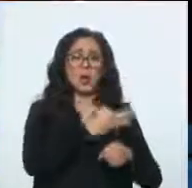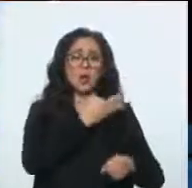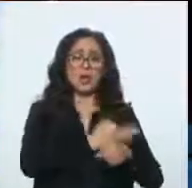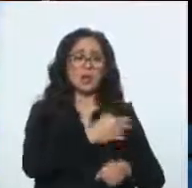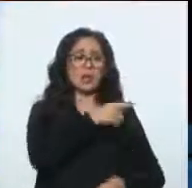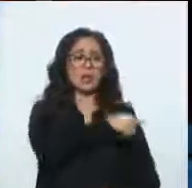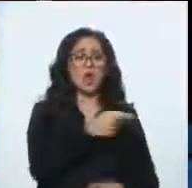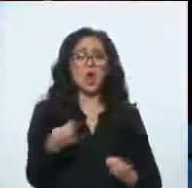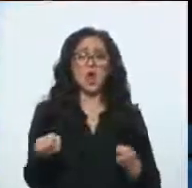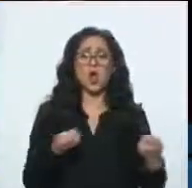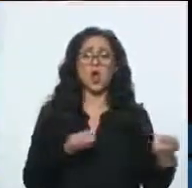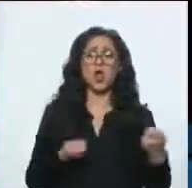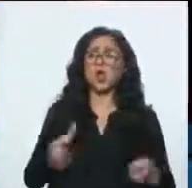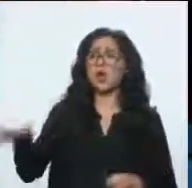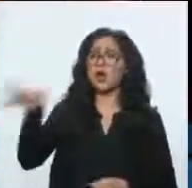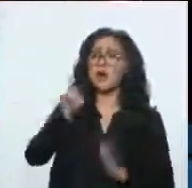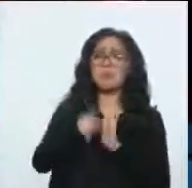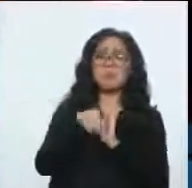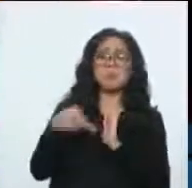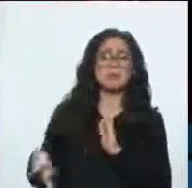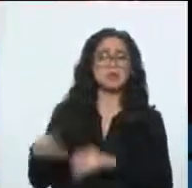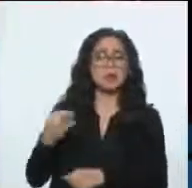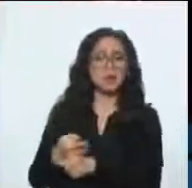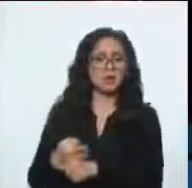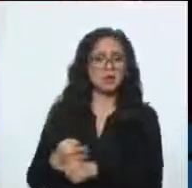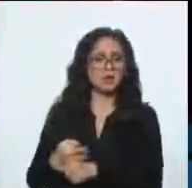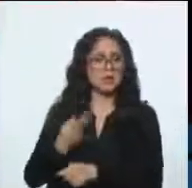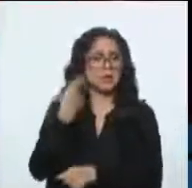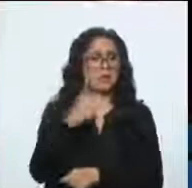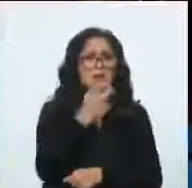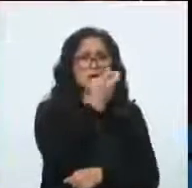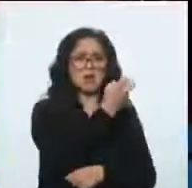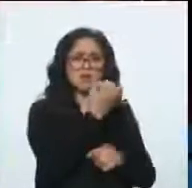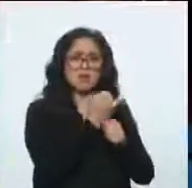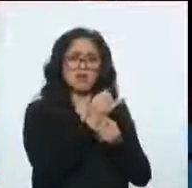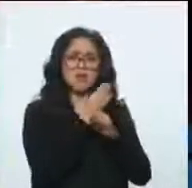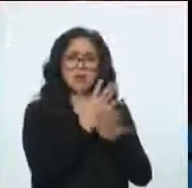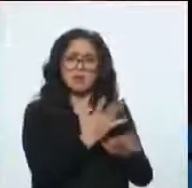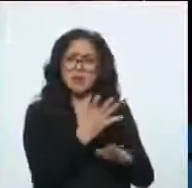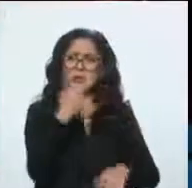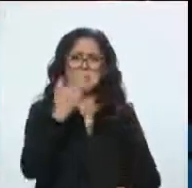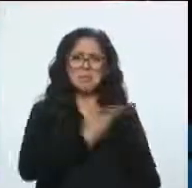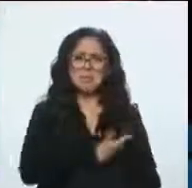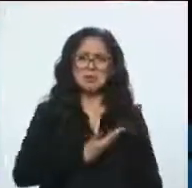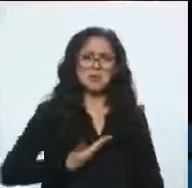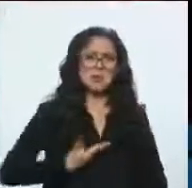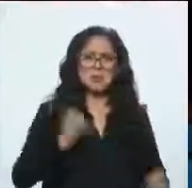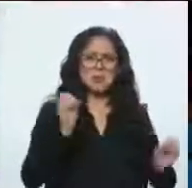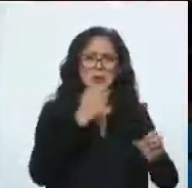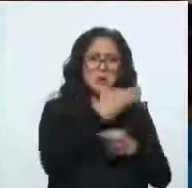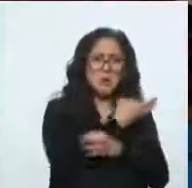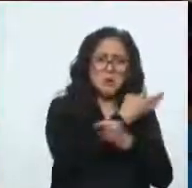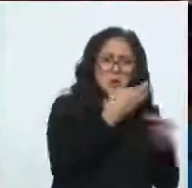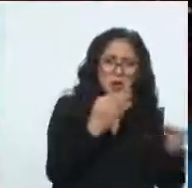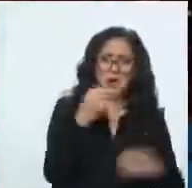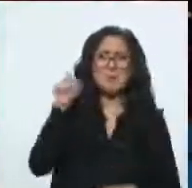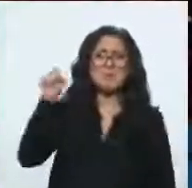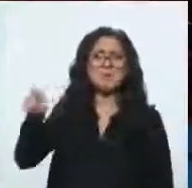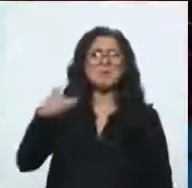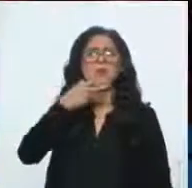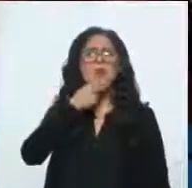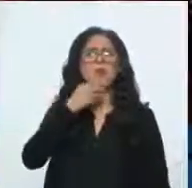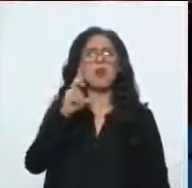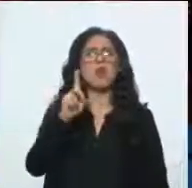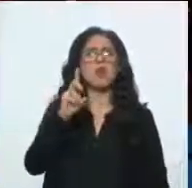una acción deliberada y bastante tramposa, y que rápidamente fue desmentida por muchos tuiteros, por el propio autor del documental, por